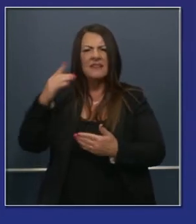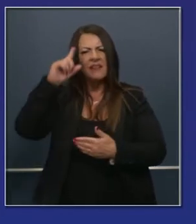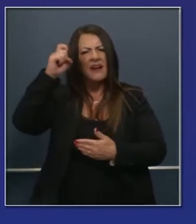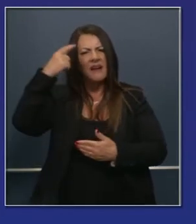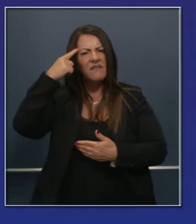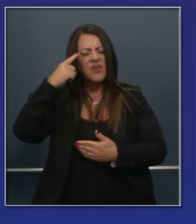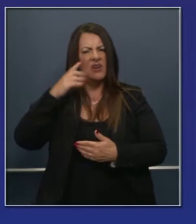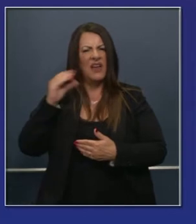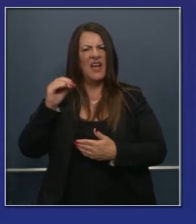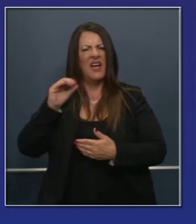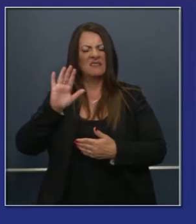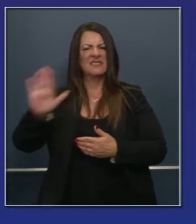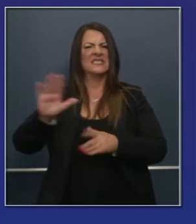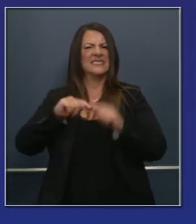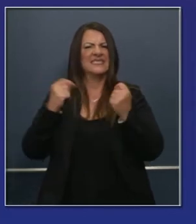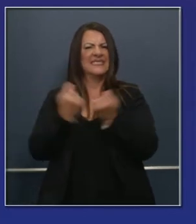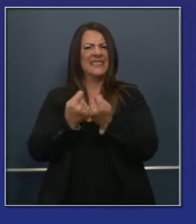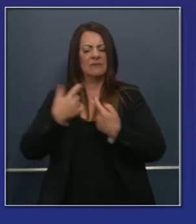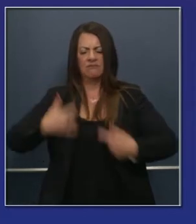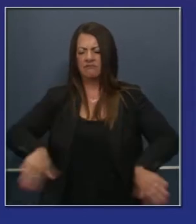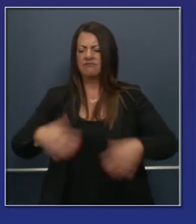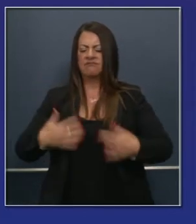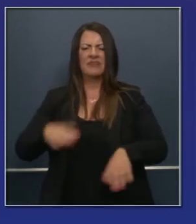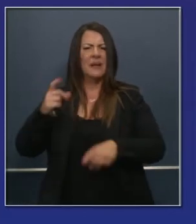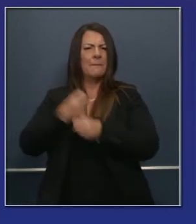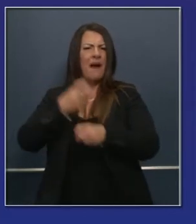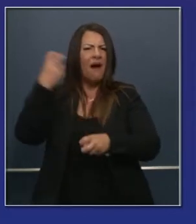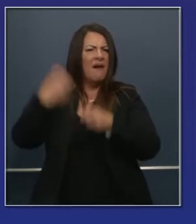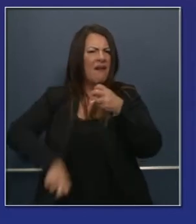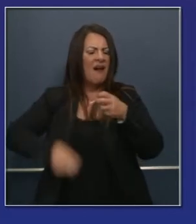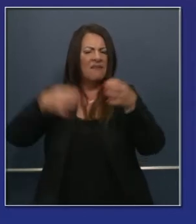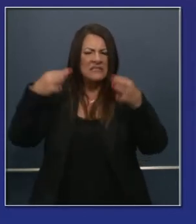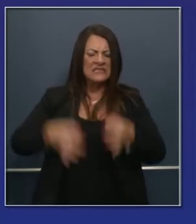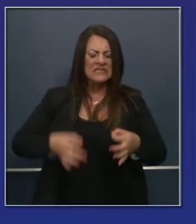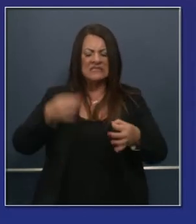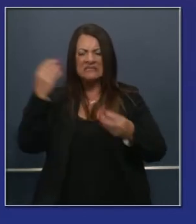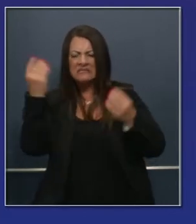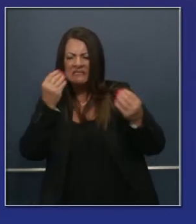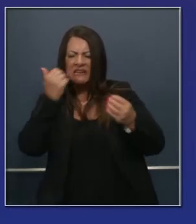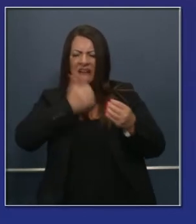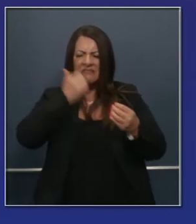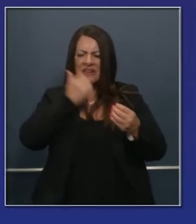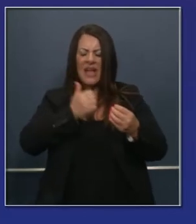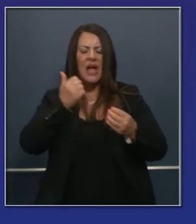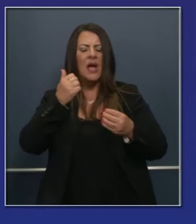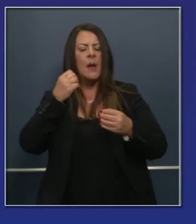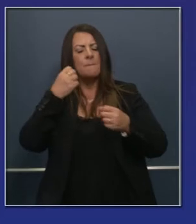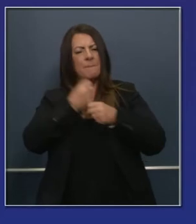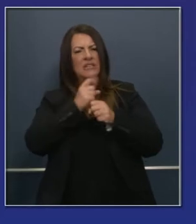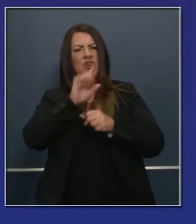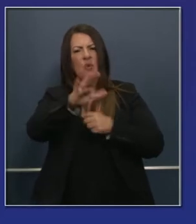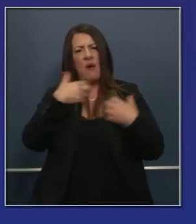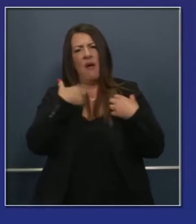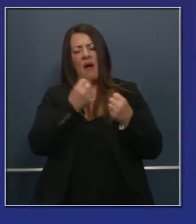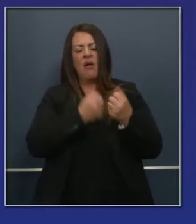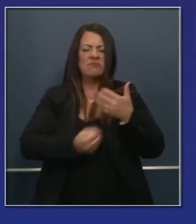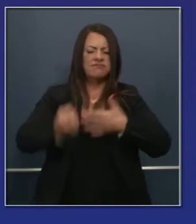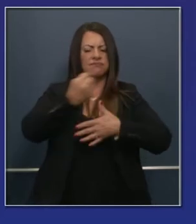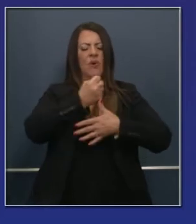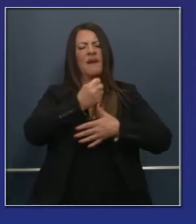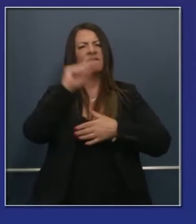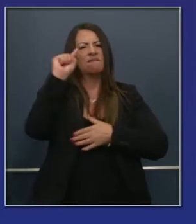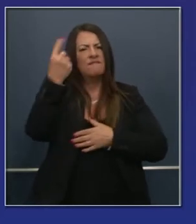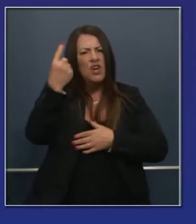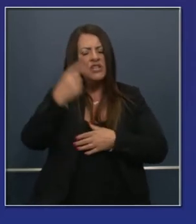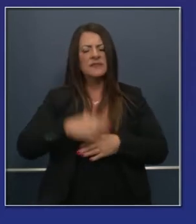al gobernador y su equipo porque ellos trabajan arduamente haciendo difíciles decisiones para poner a los californianos